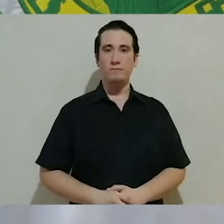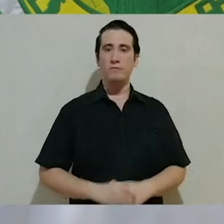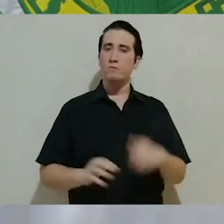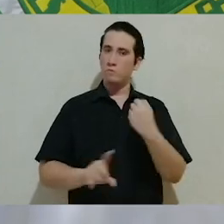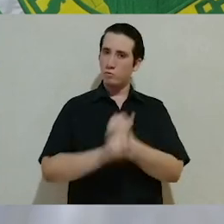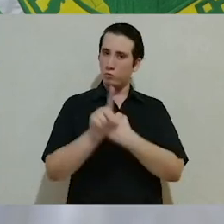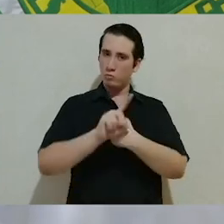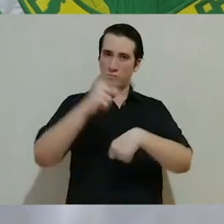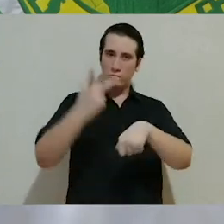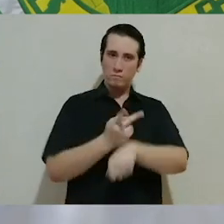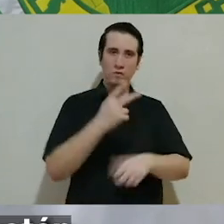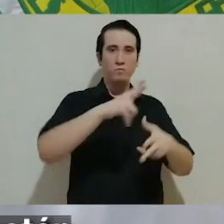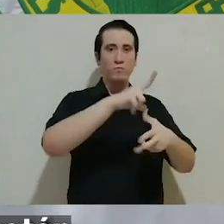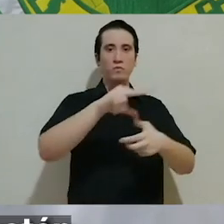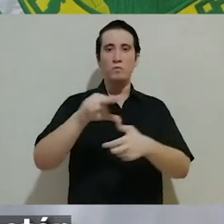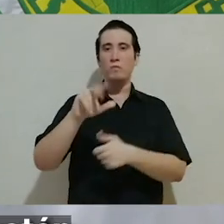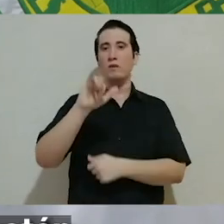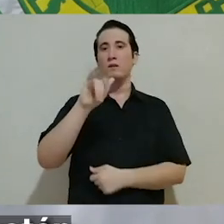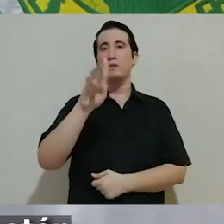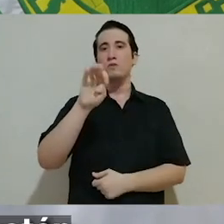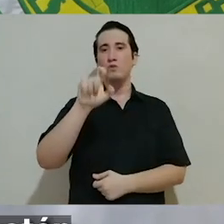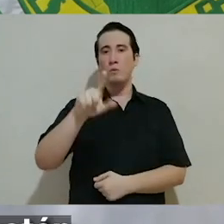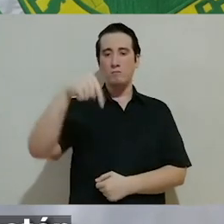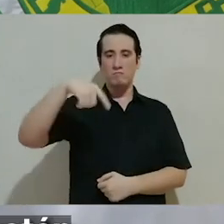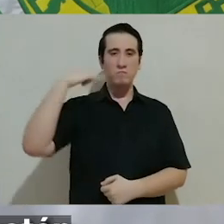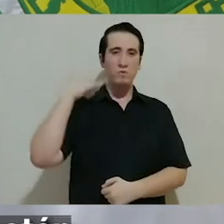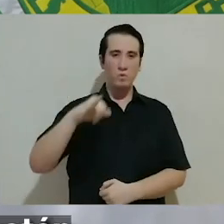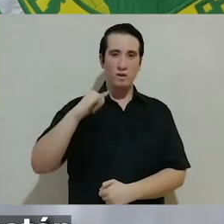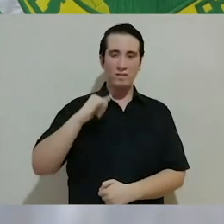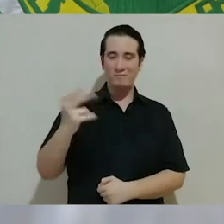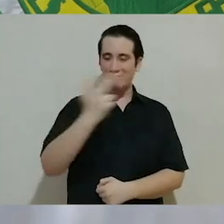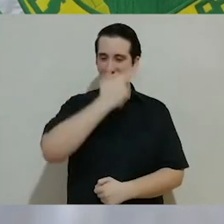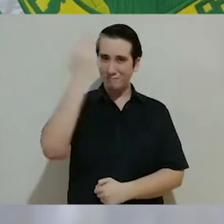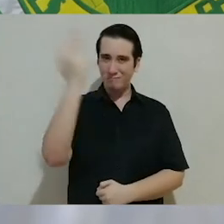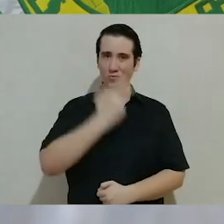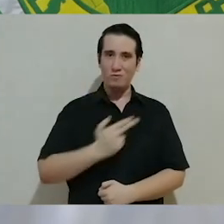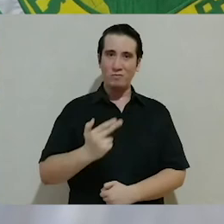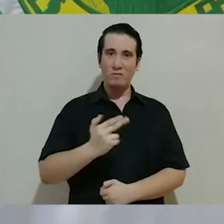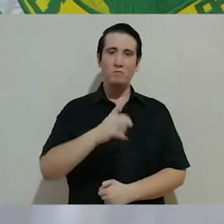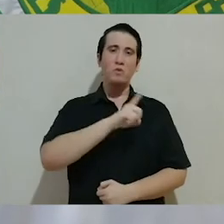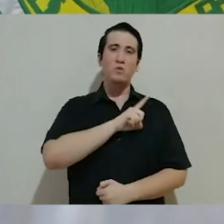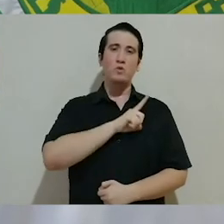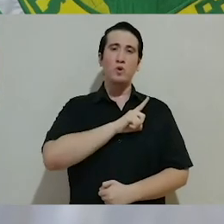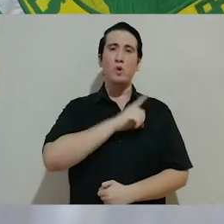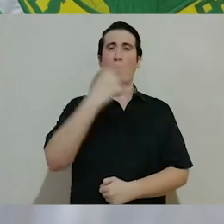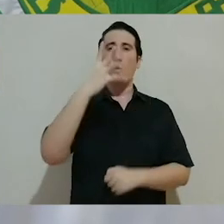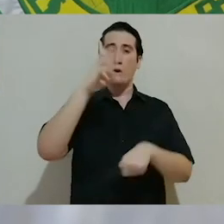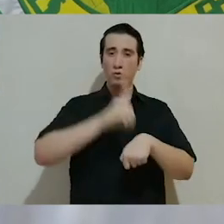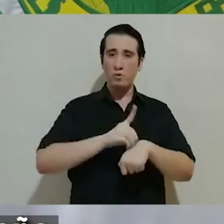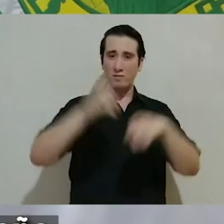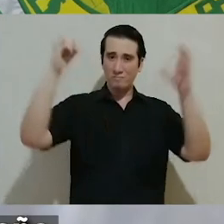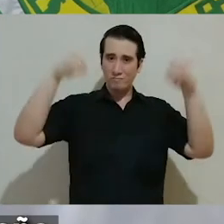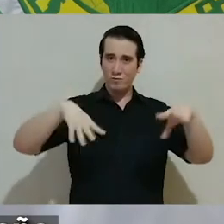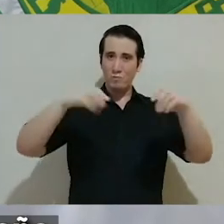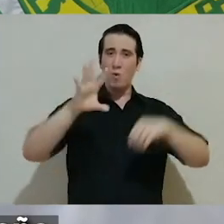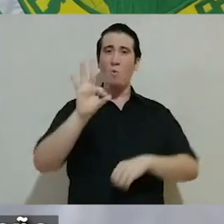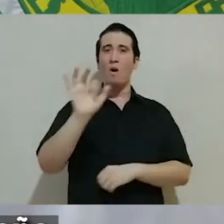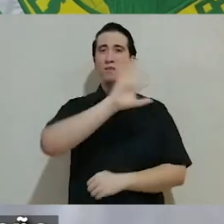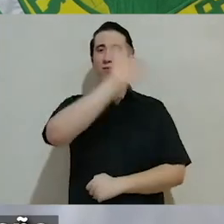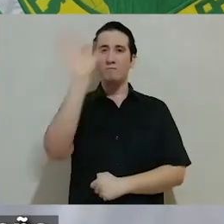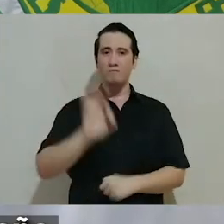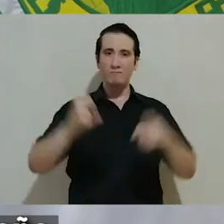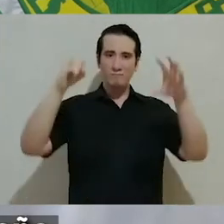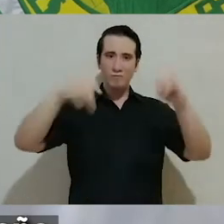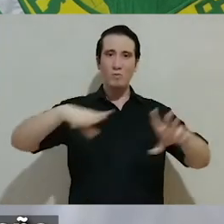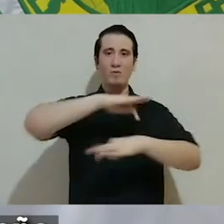Los efectos del paso de la tormenta tropical Cristóbal por Yucatán han sido devastadores. Tan solo en cuatro días llovió el 40